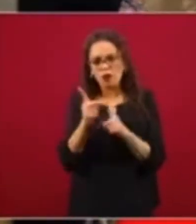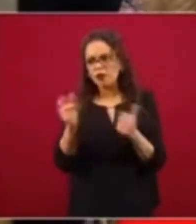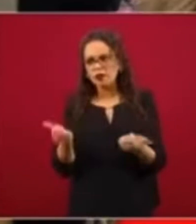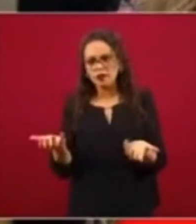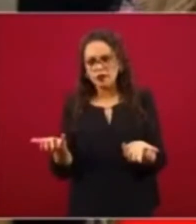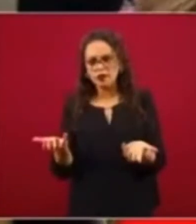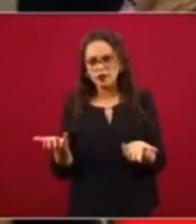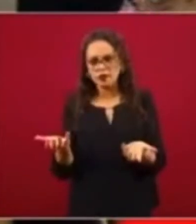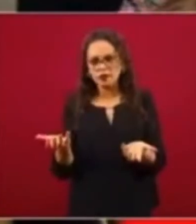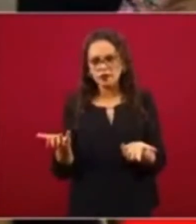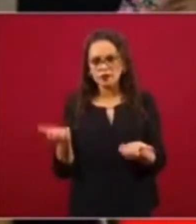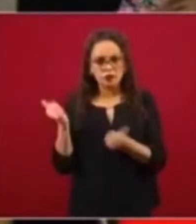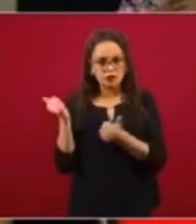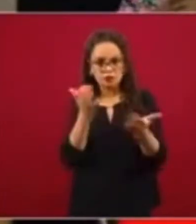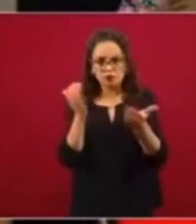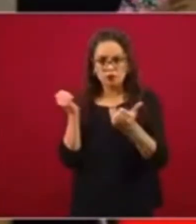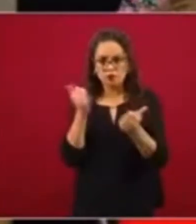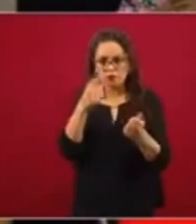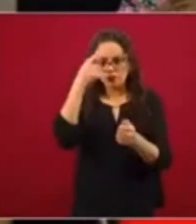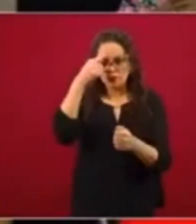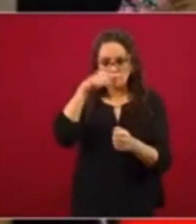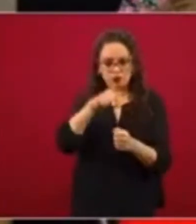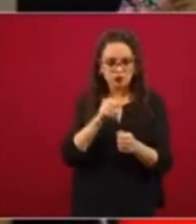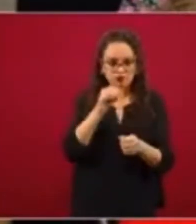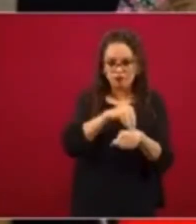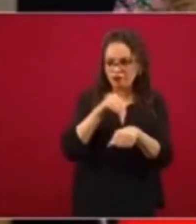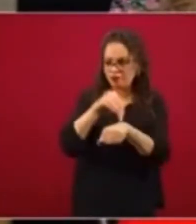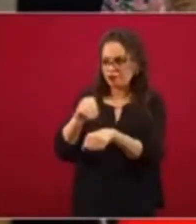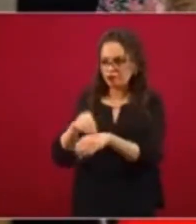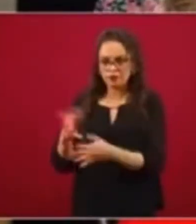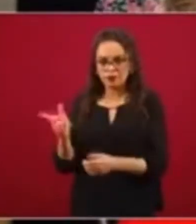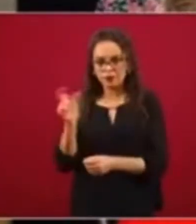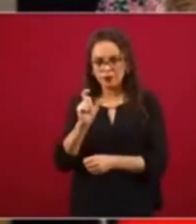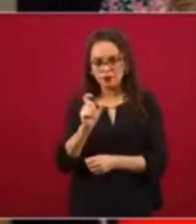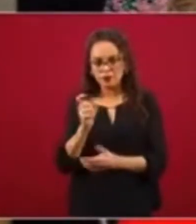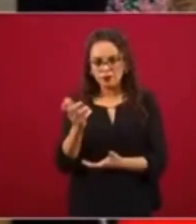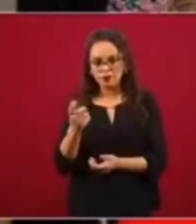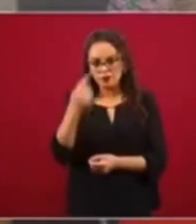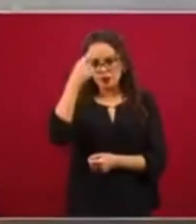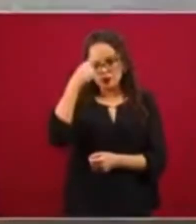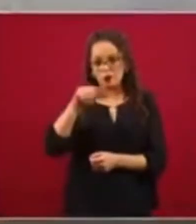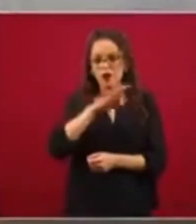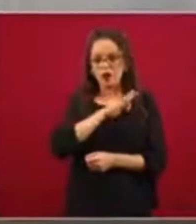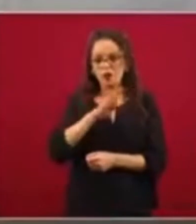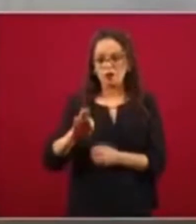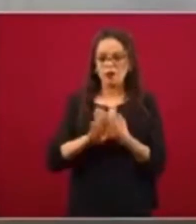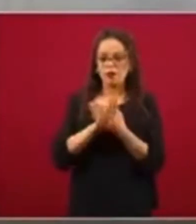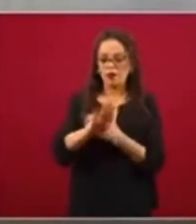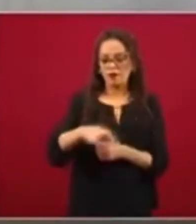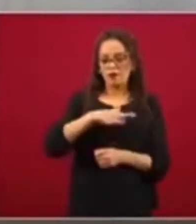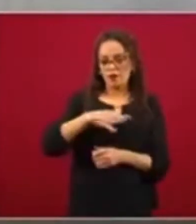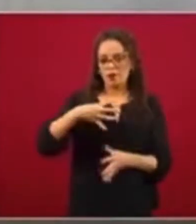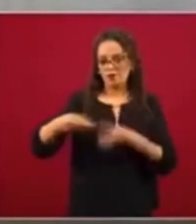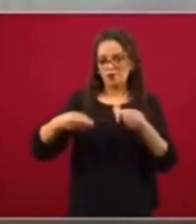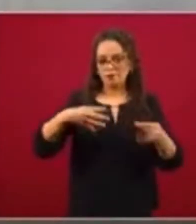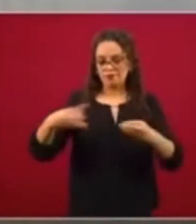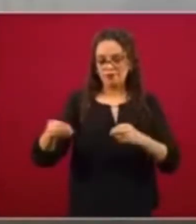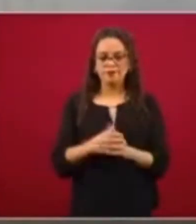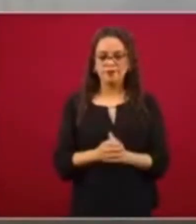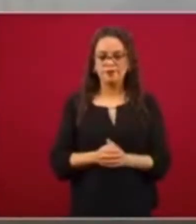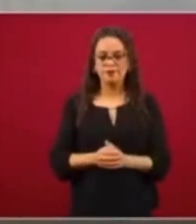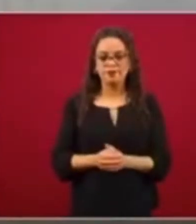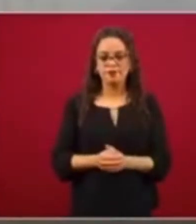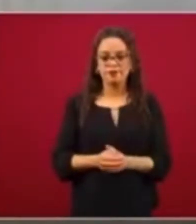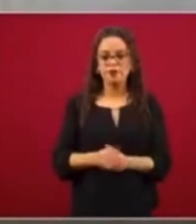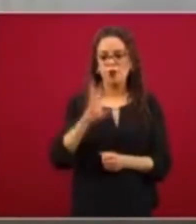van a colocar, instalar para poder responder a la pandemia. Gracias. Muchas gracias, Blanca Valérez, por sus